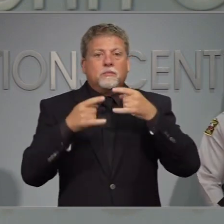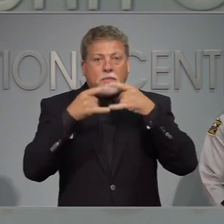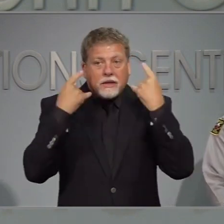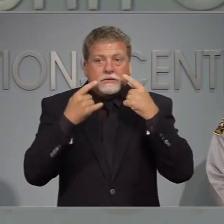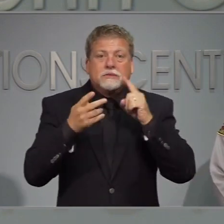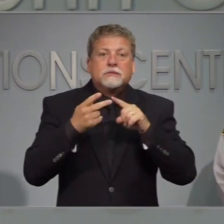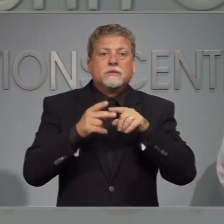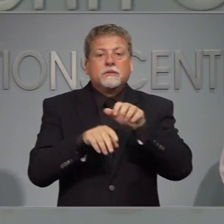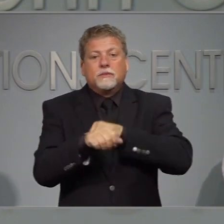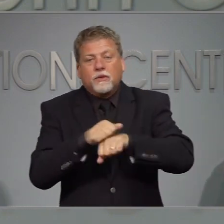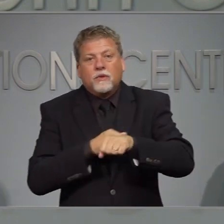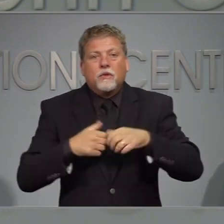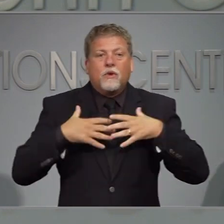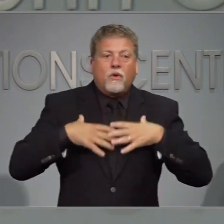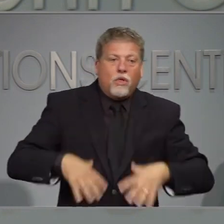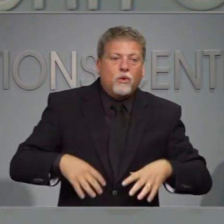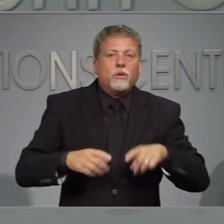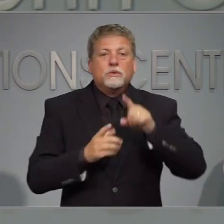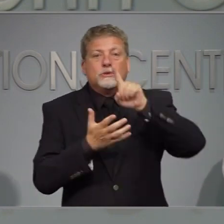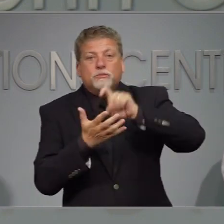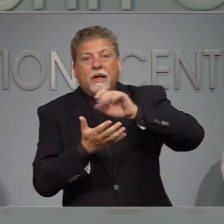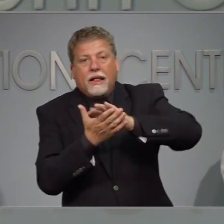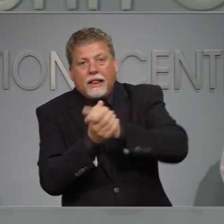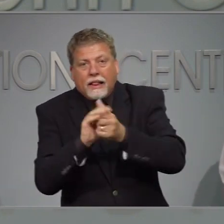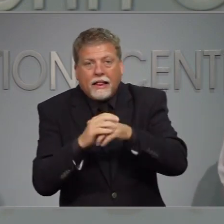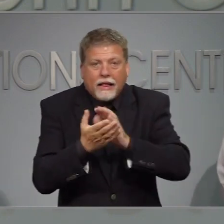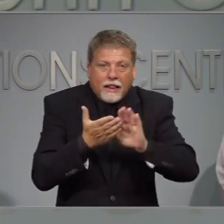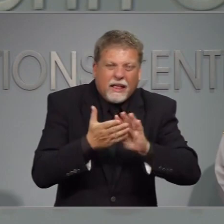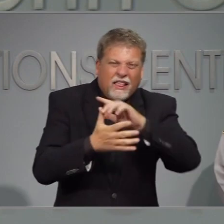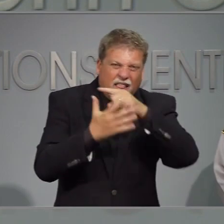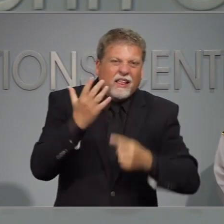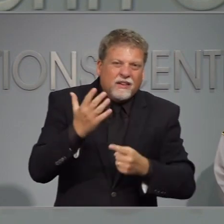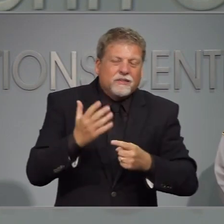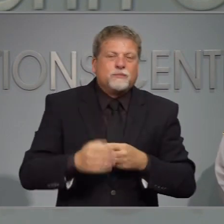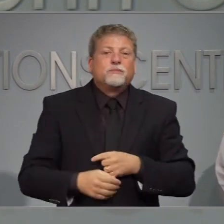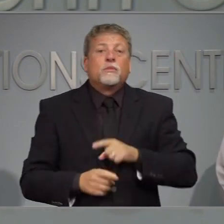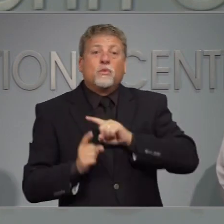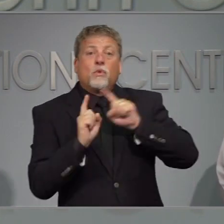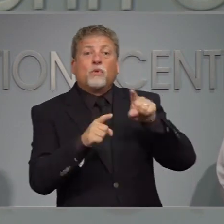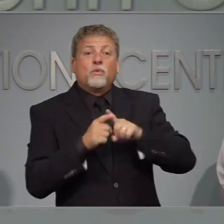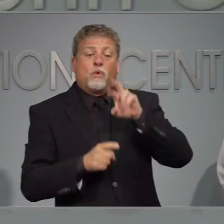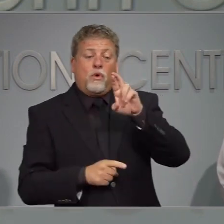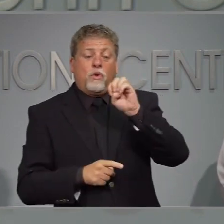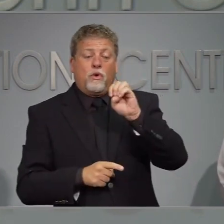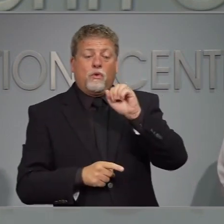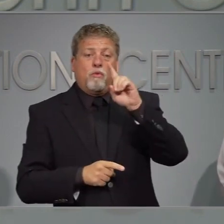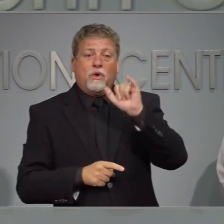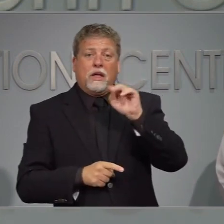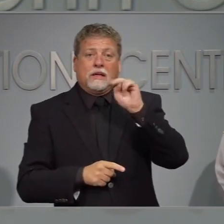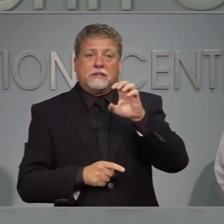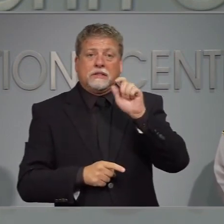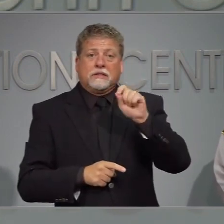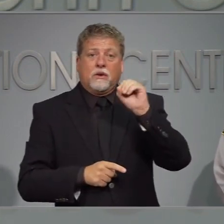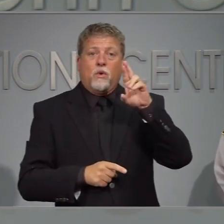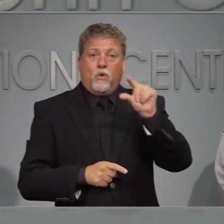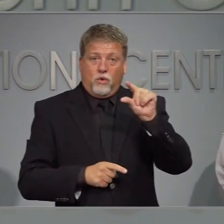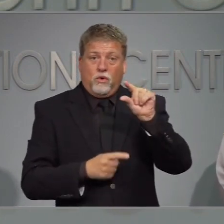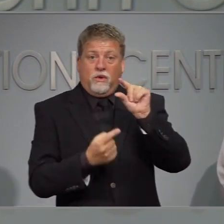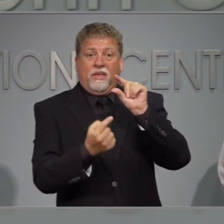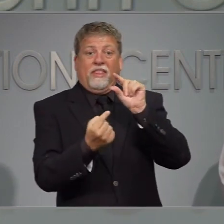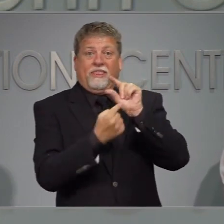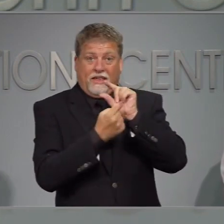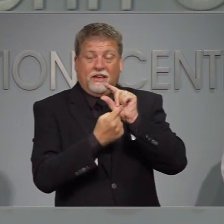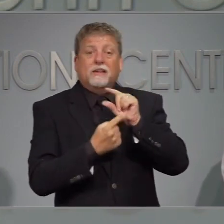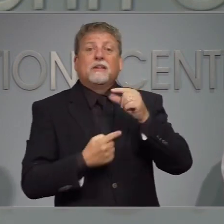Visite ReadyNC.org para ver la lista de todos los artículos que necesiten el